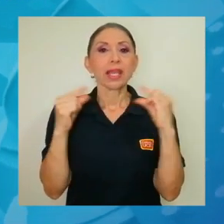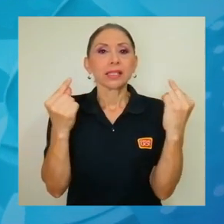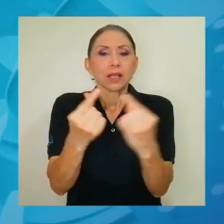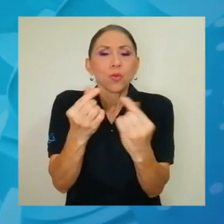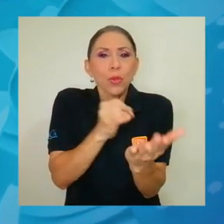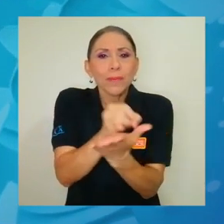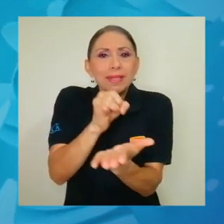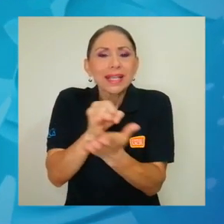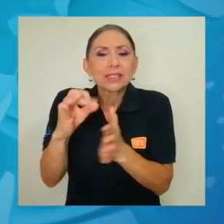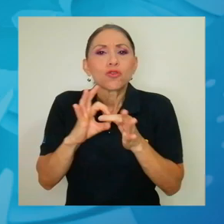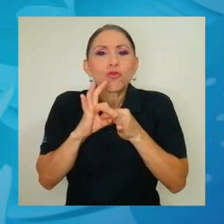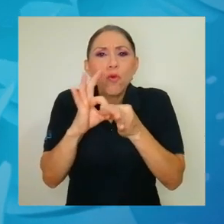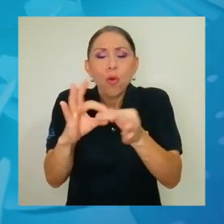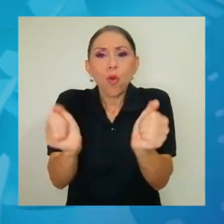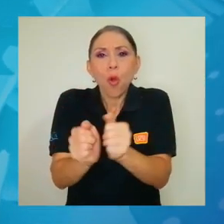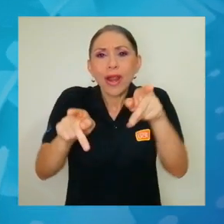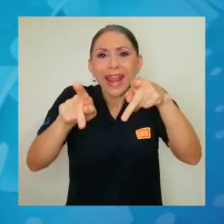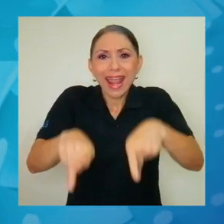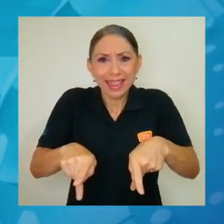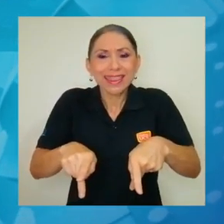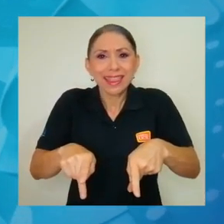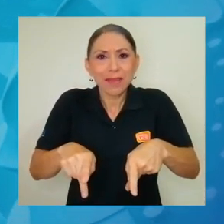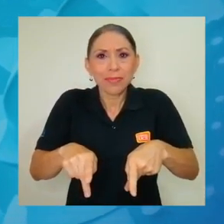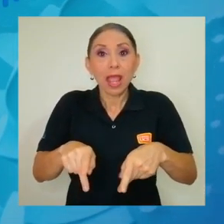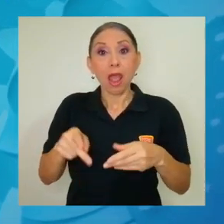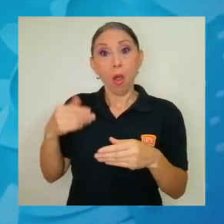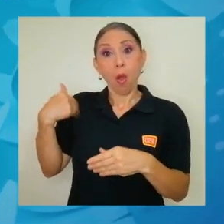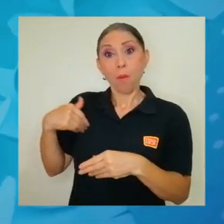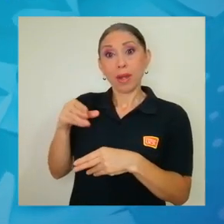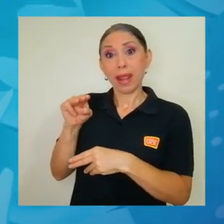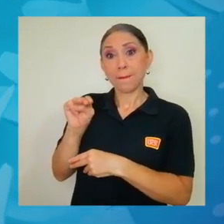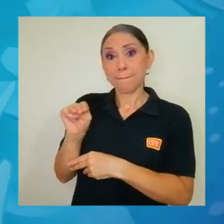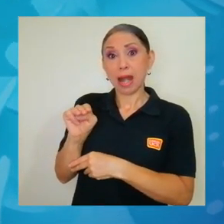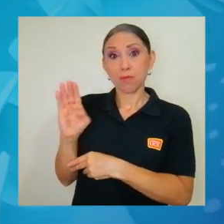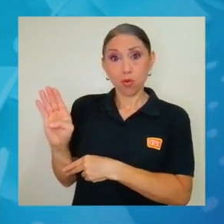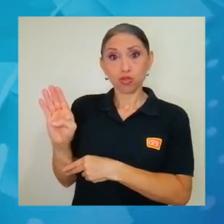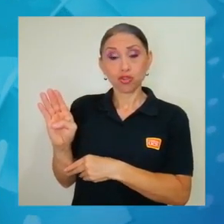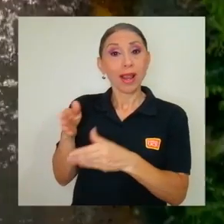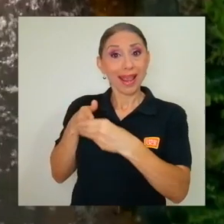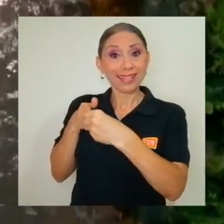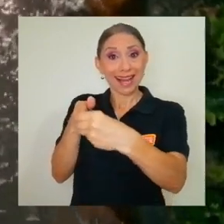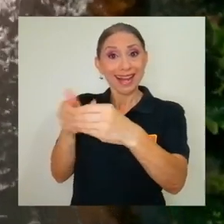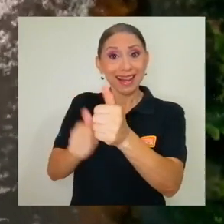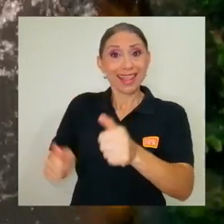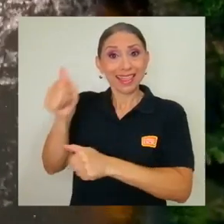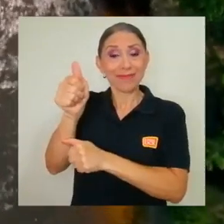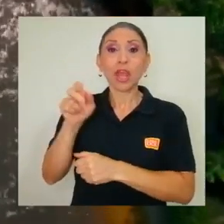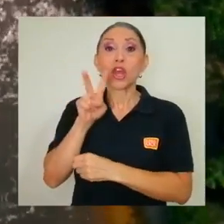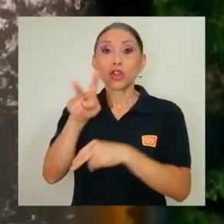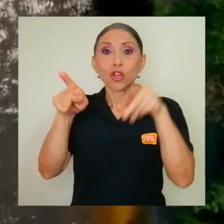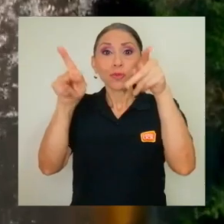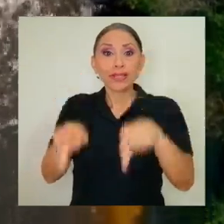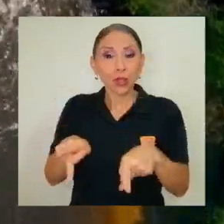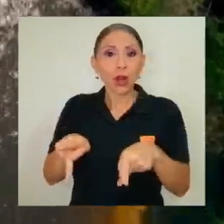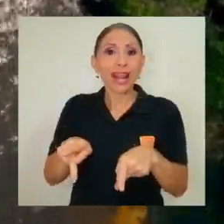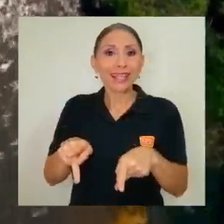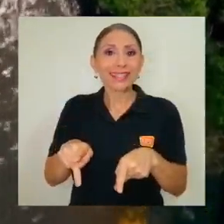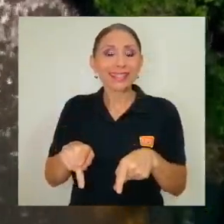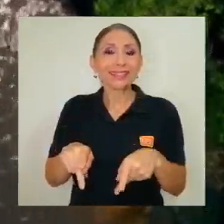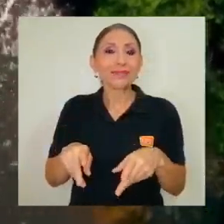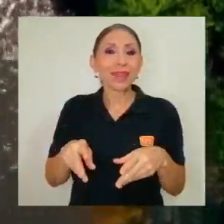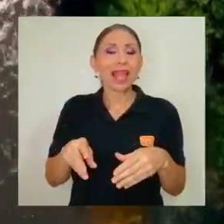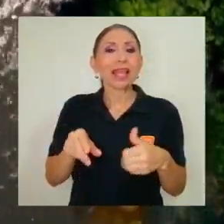está muy relacionado con gente que tiene que... Mark Bush es el líder de este grupo. Las dos personas que son mayores de